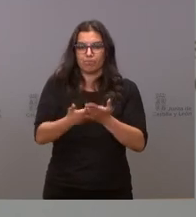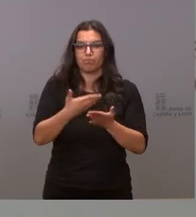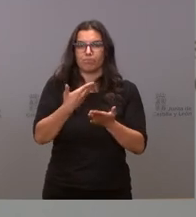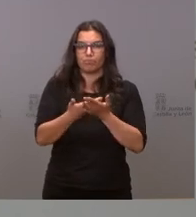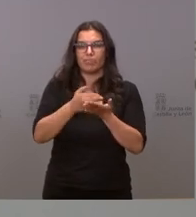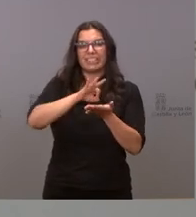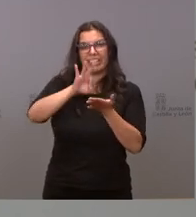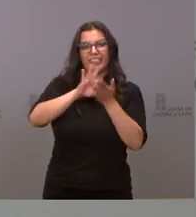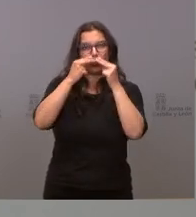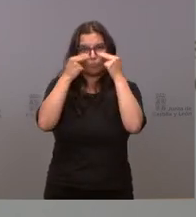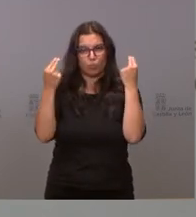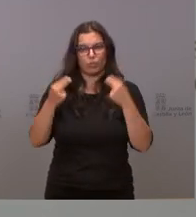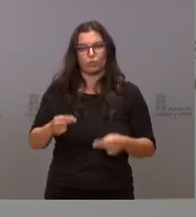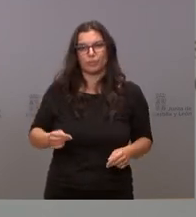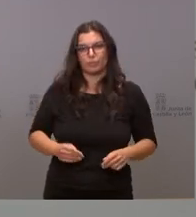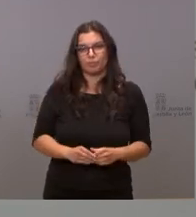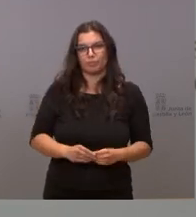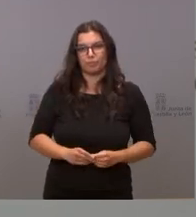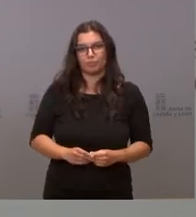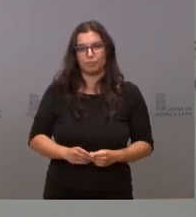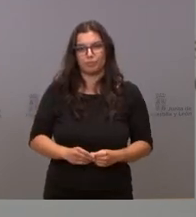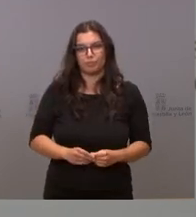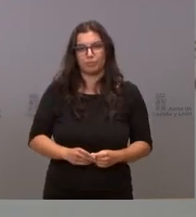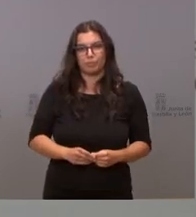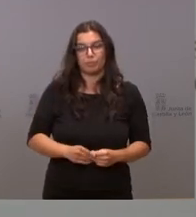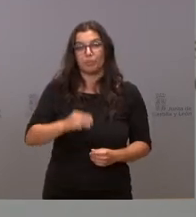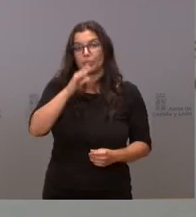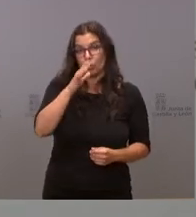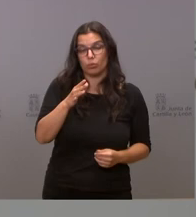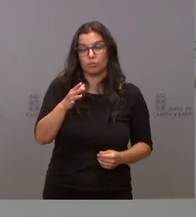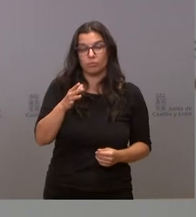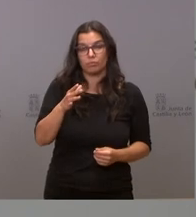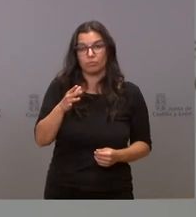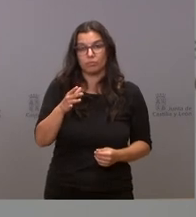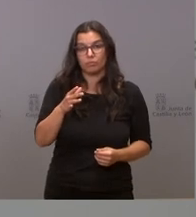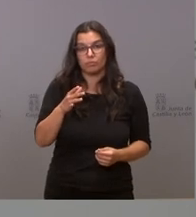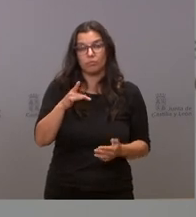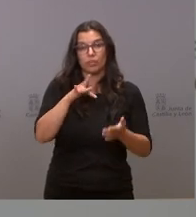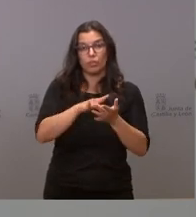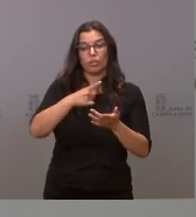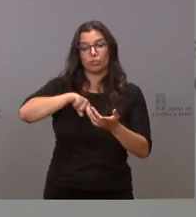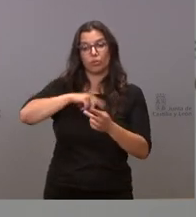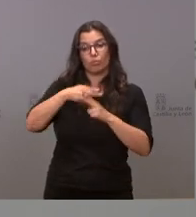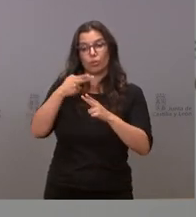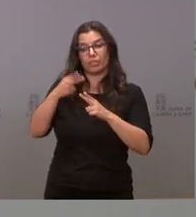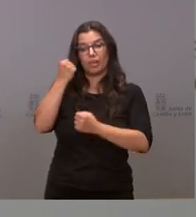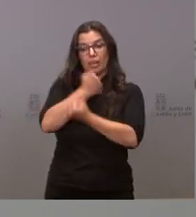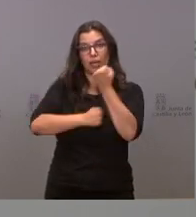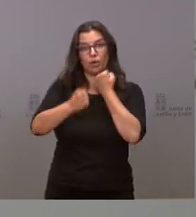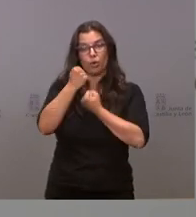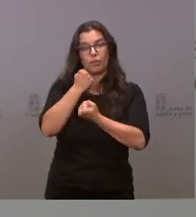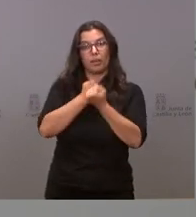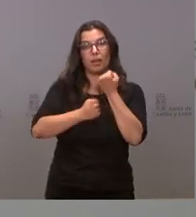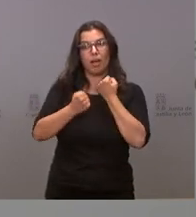servicios públicos porque hemos tenido una política económica muy